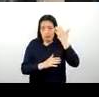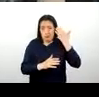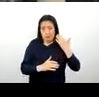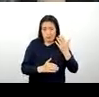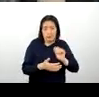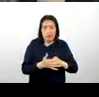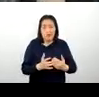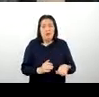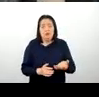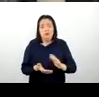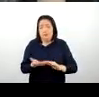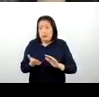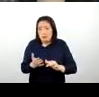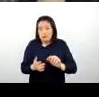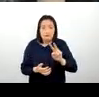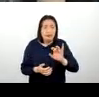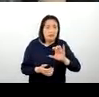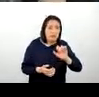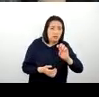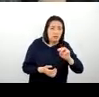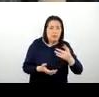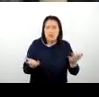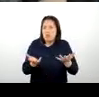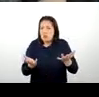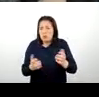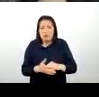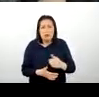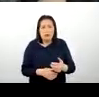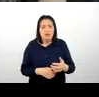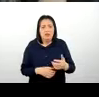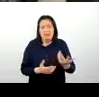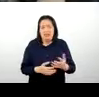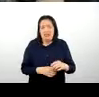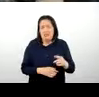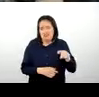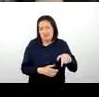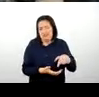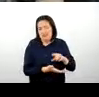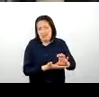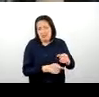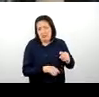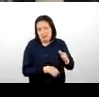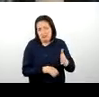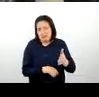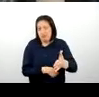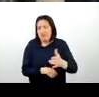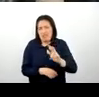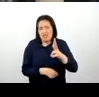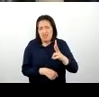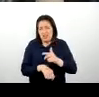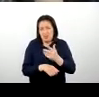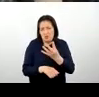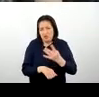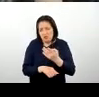perdón, el Complejo Arqueológico de Vilcas Huamá, que se encuentra entre tres a cuatro horas aproximadamente, ¿no? Ahí se puede